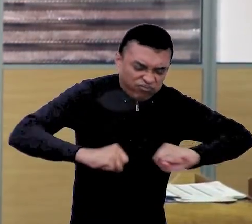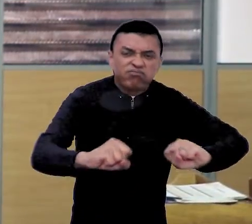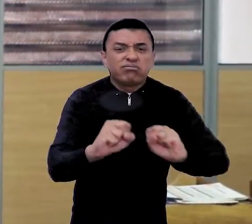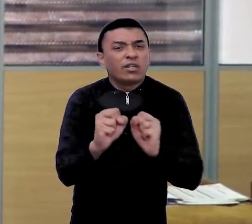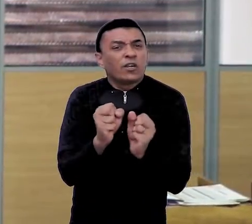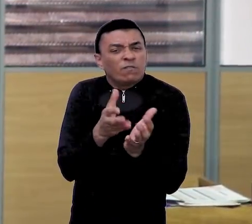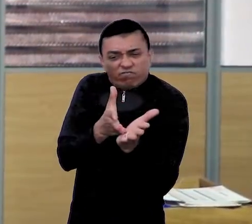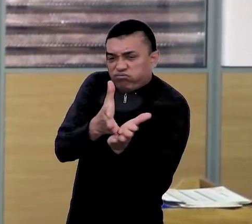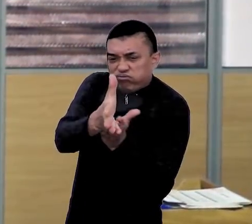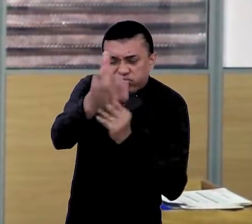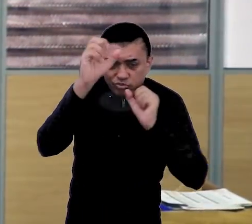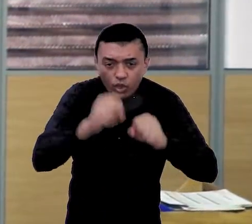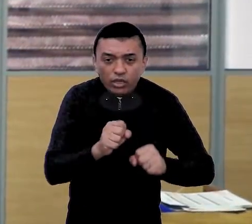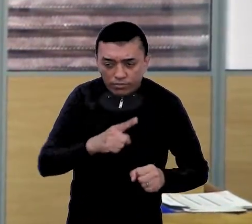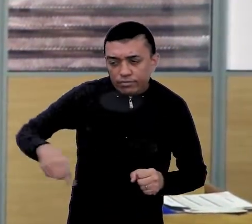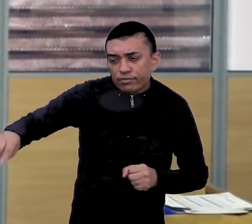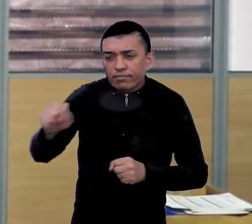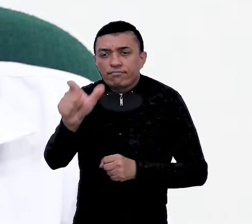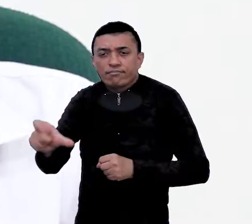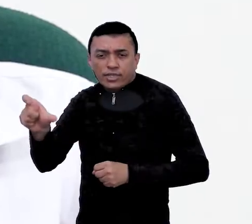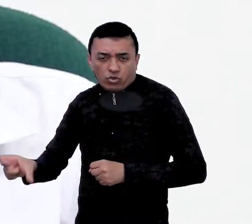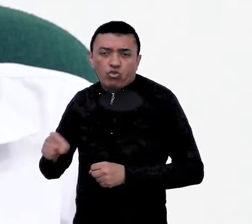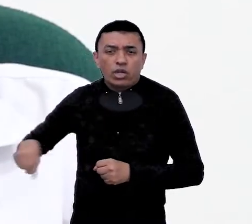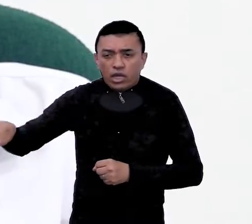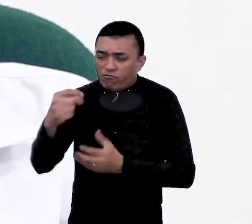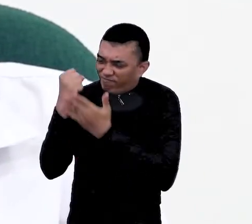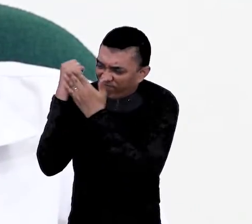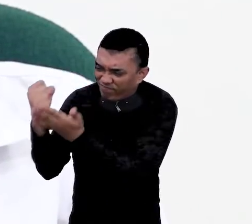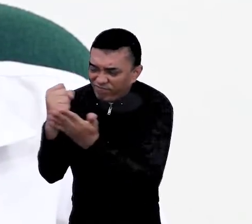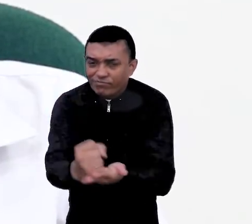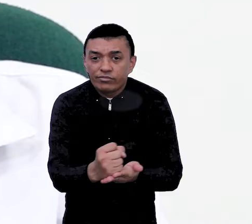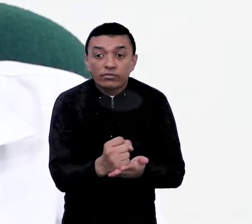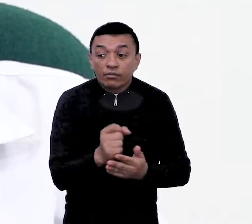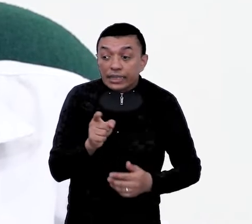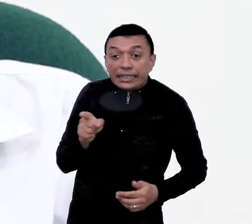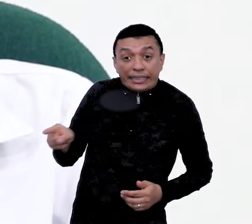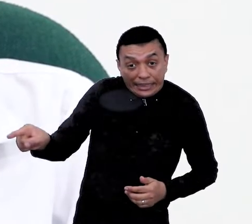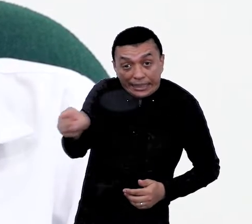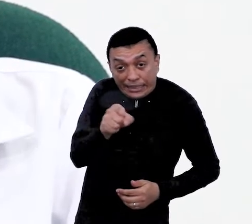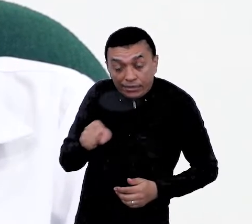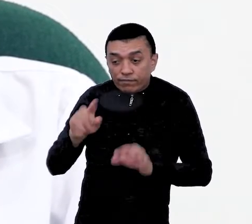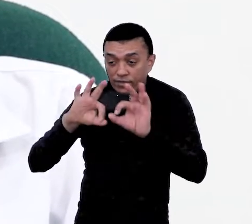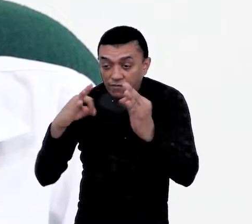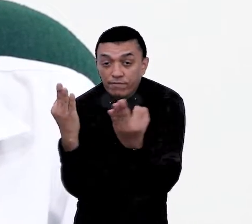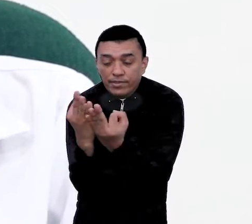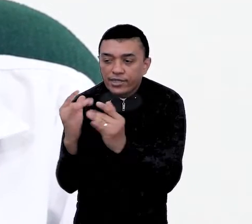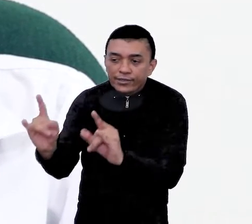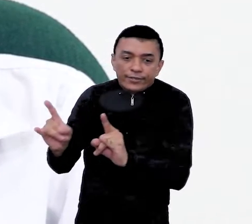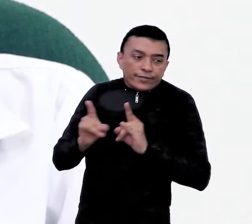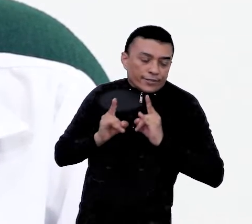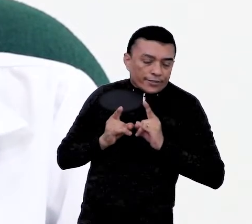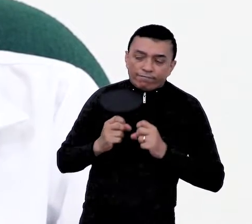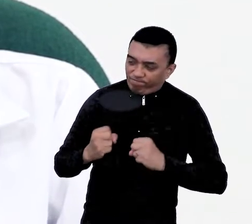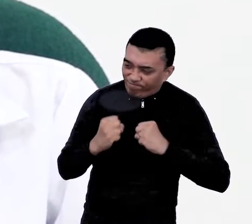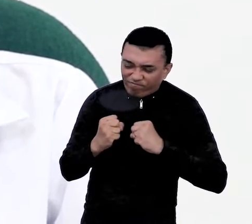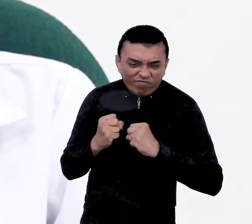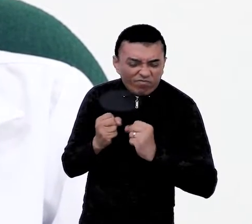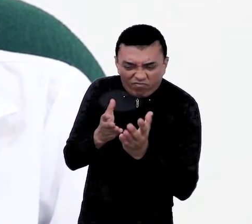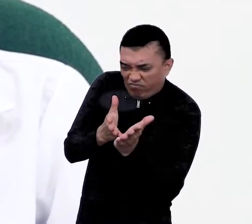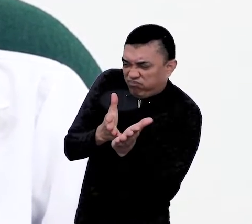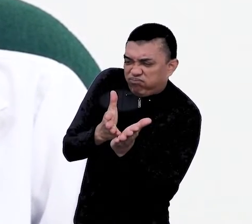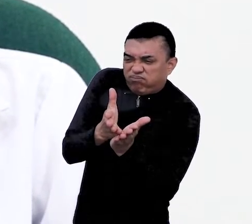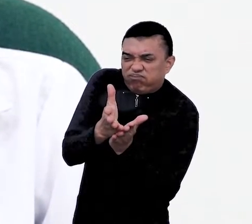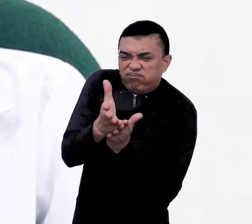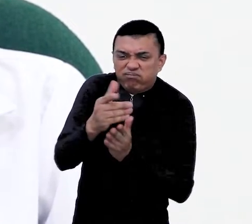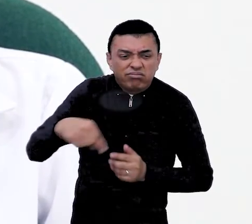seguir ayudando a muchas más personas. Pues son ellos y sus familias los que nos dan las fuerzas para conquistar mucho